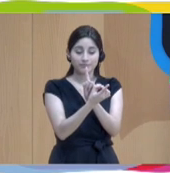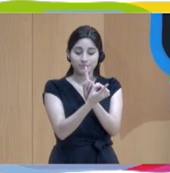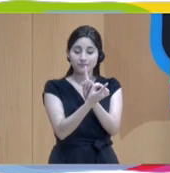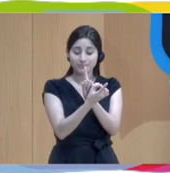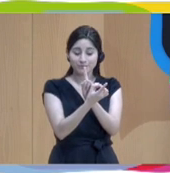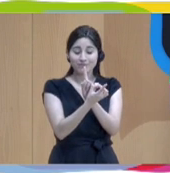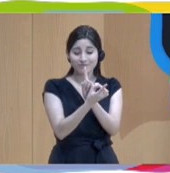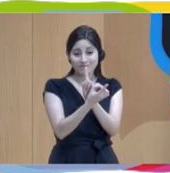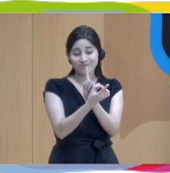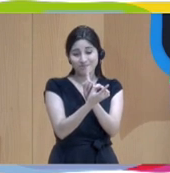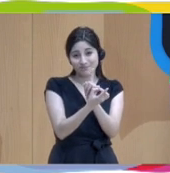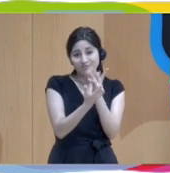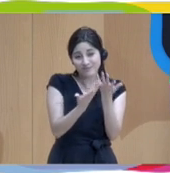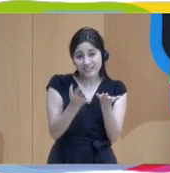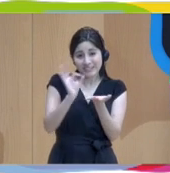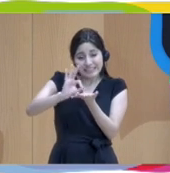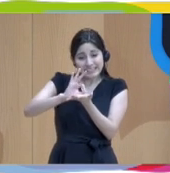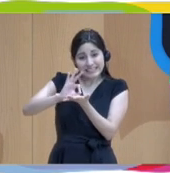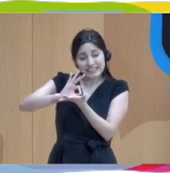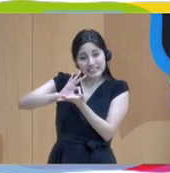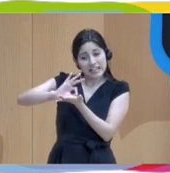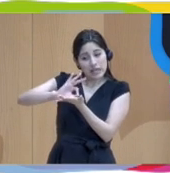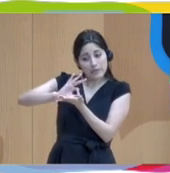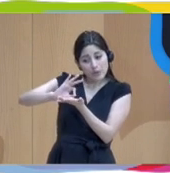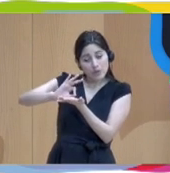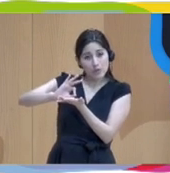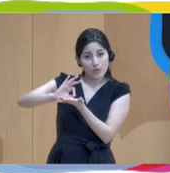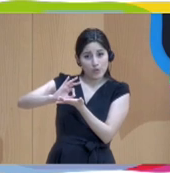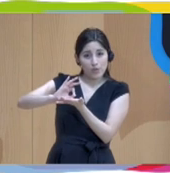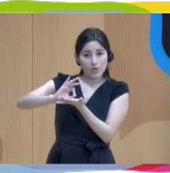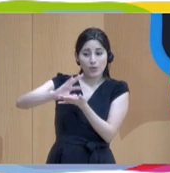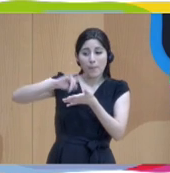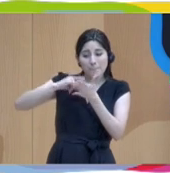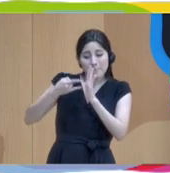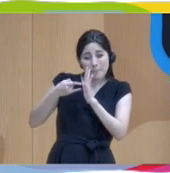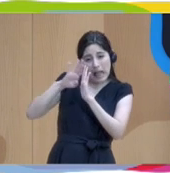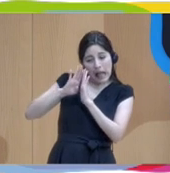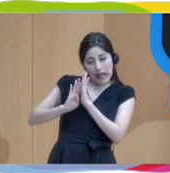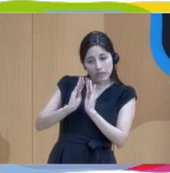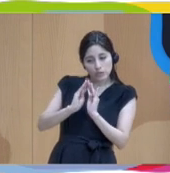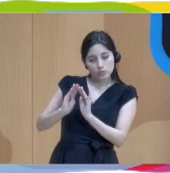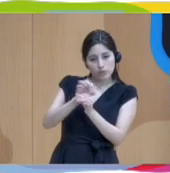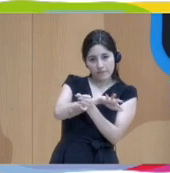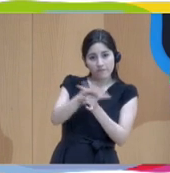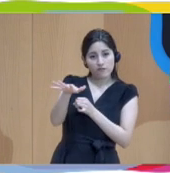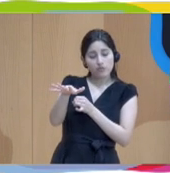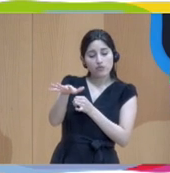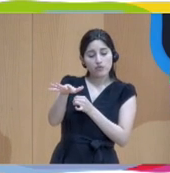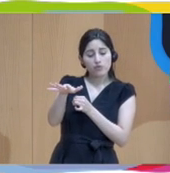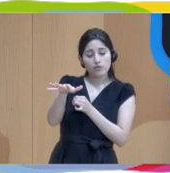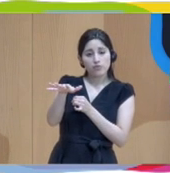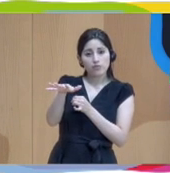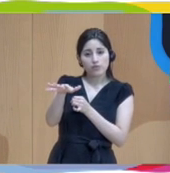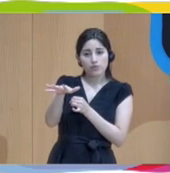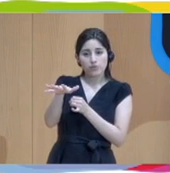la práctica de los servicios, de la metódica de los